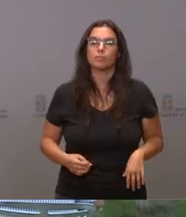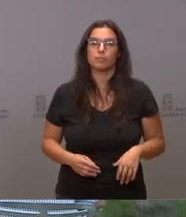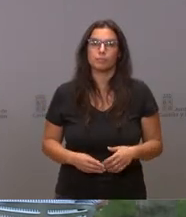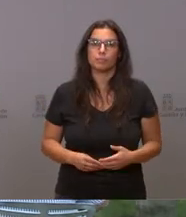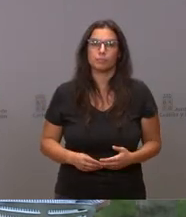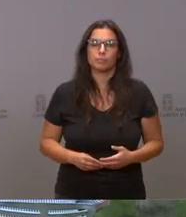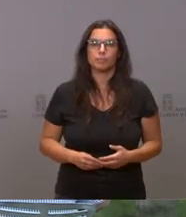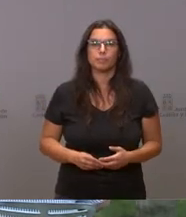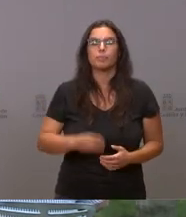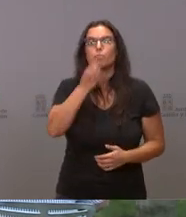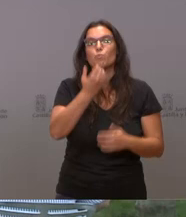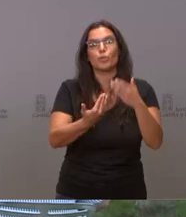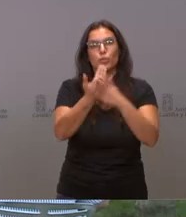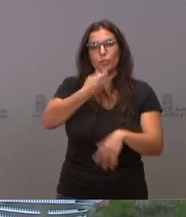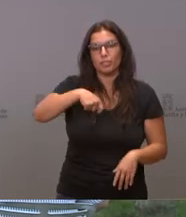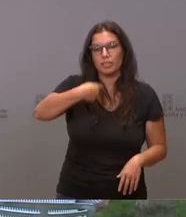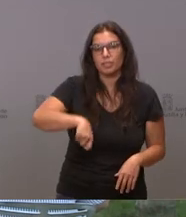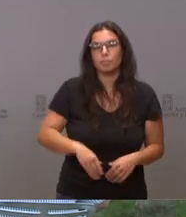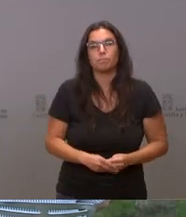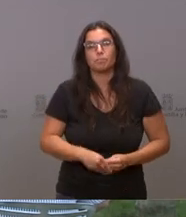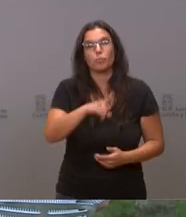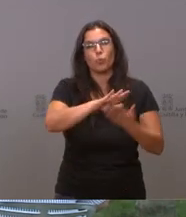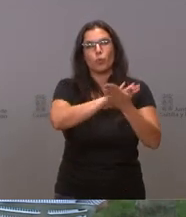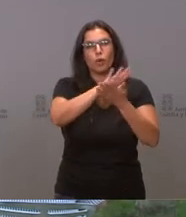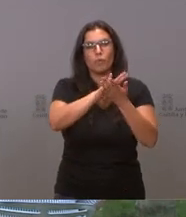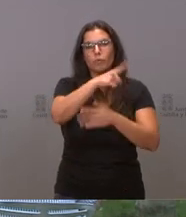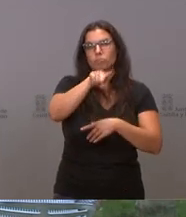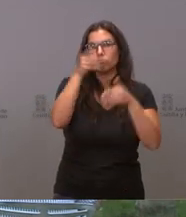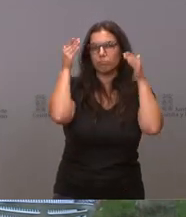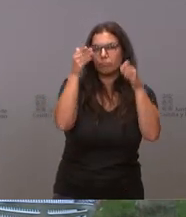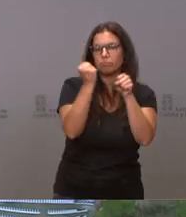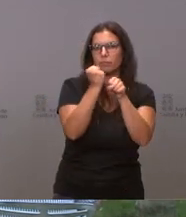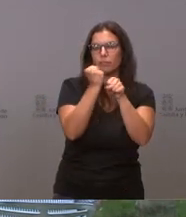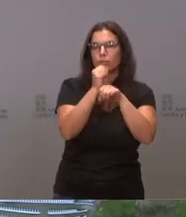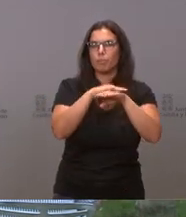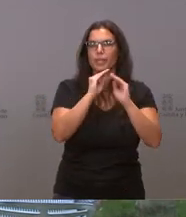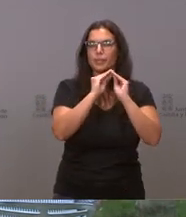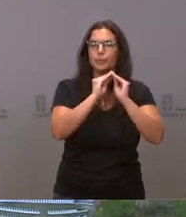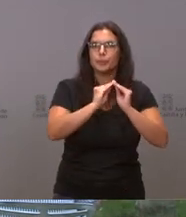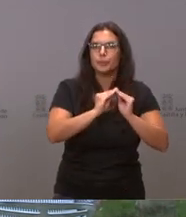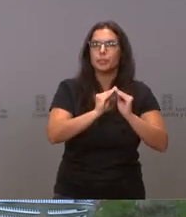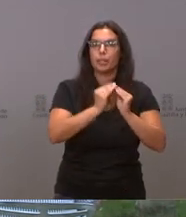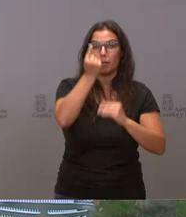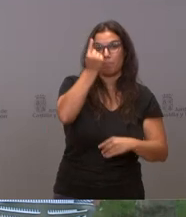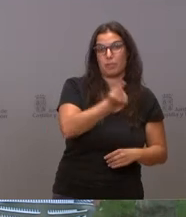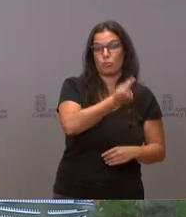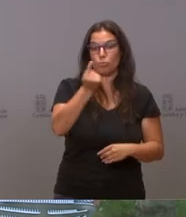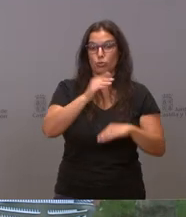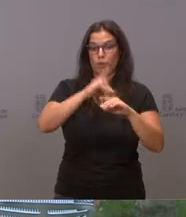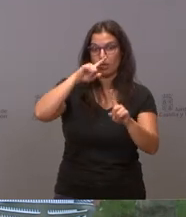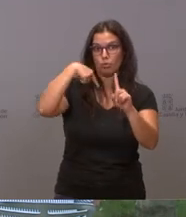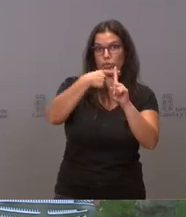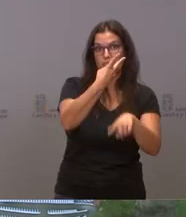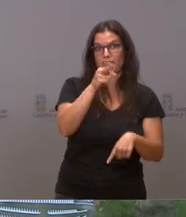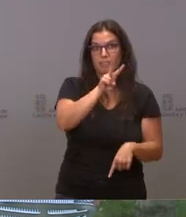Buenos días, presidente. Nos ha hablado de que están trabajando en la elaboración del presupuesto de 2022.